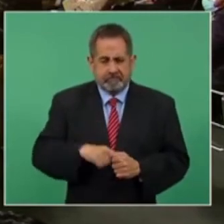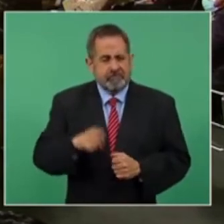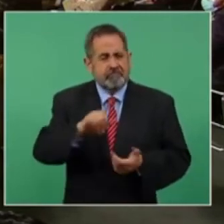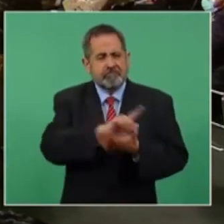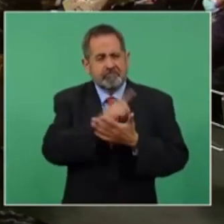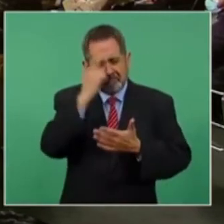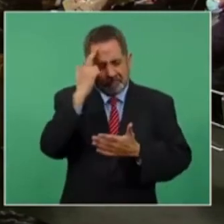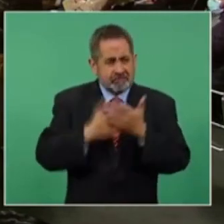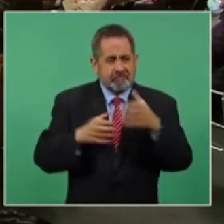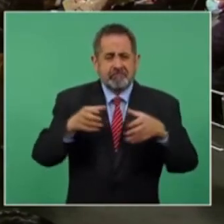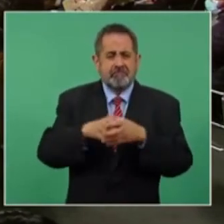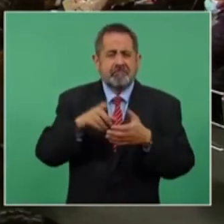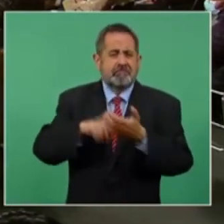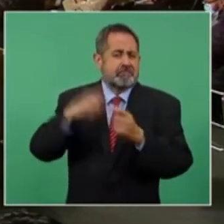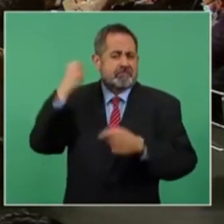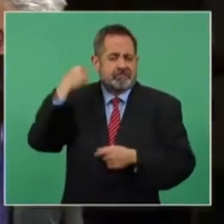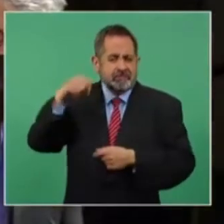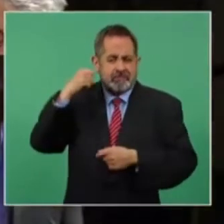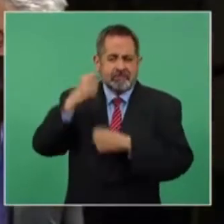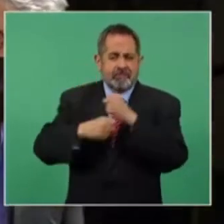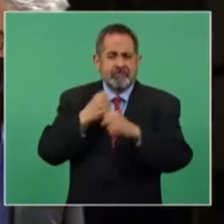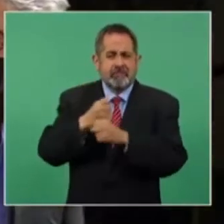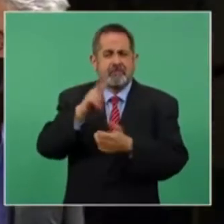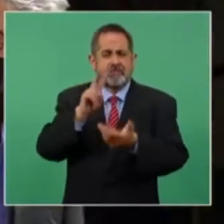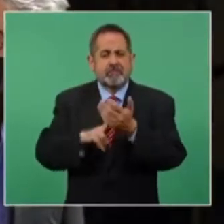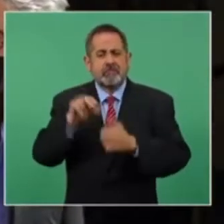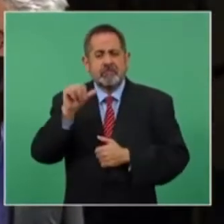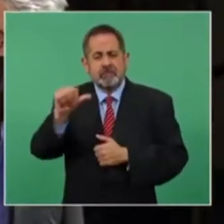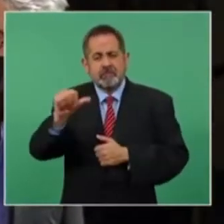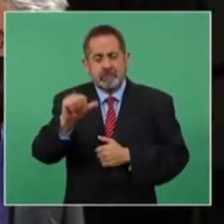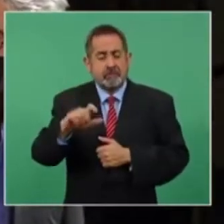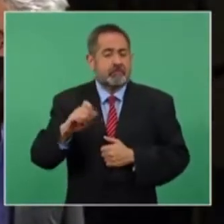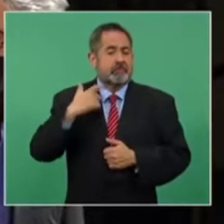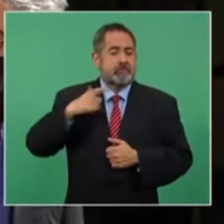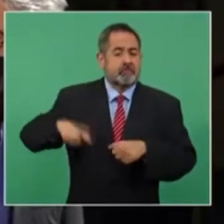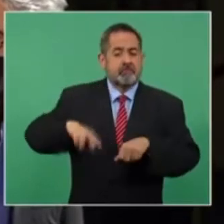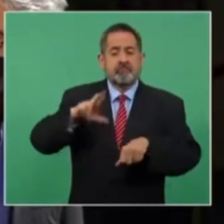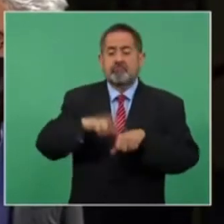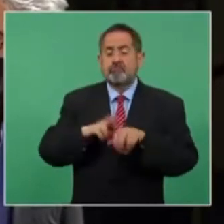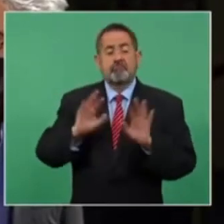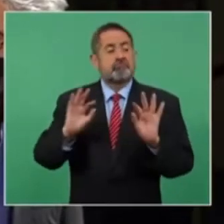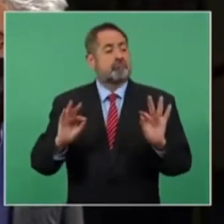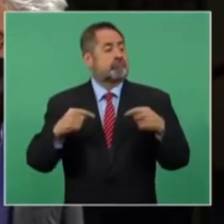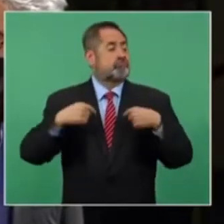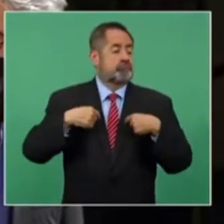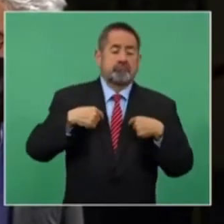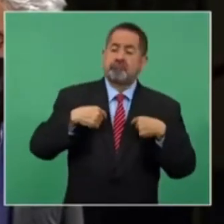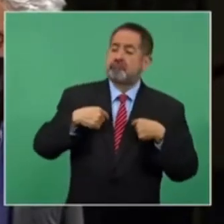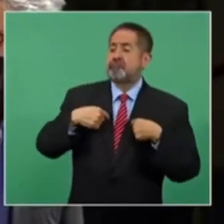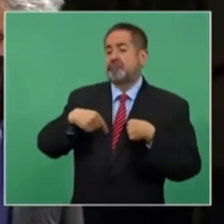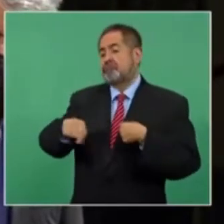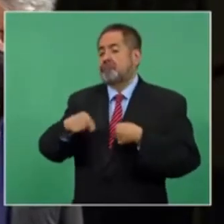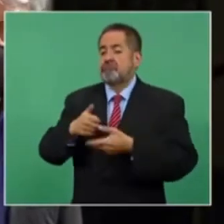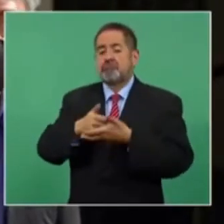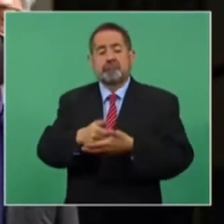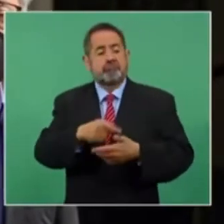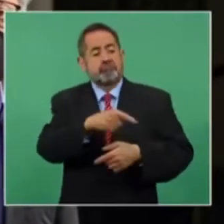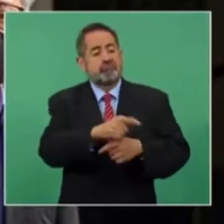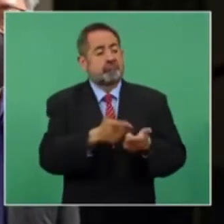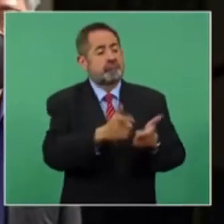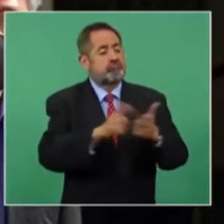existen en el estado de Tabasco del 2016, cuando el exgobernador se colgó la medalla de que iba a acabar con los grupos